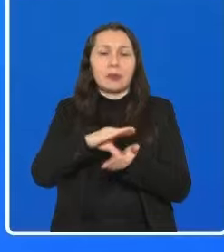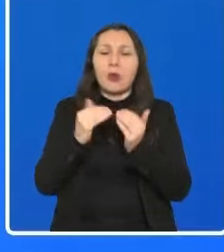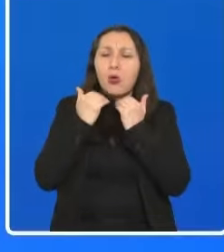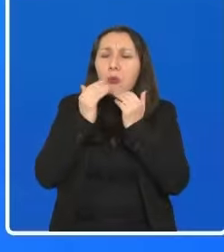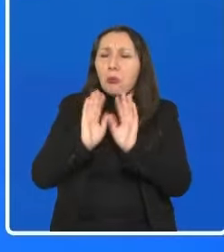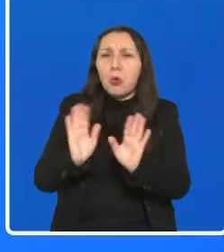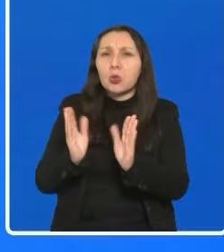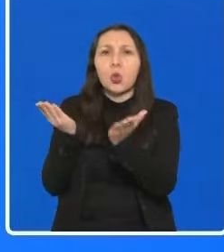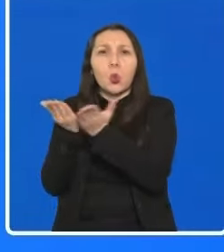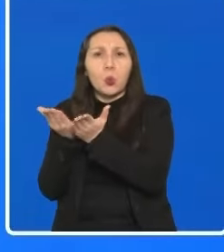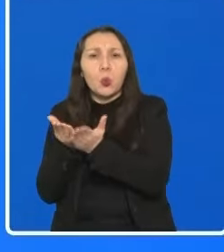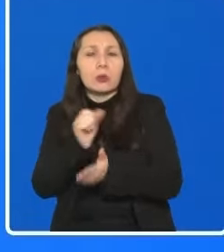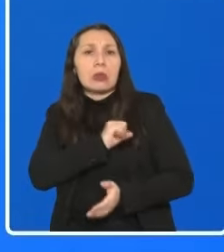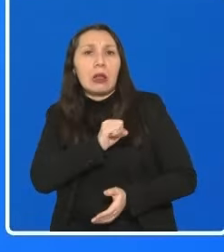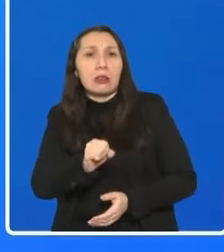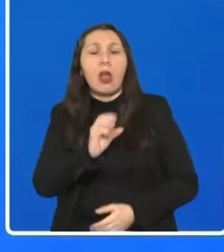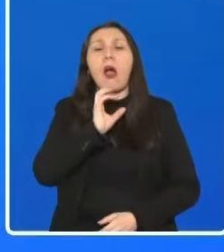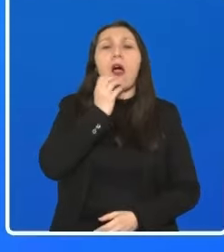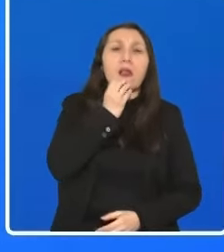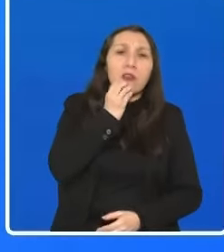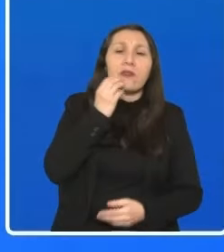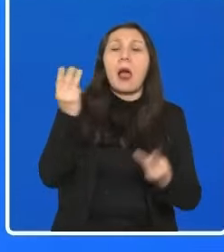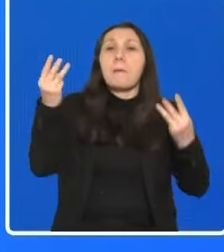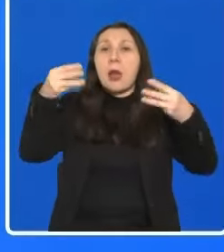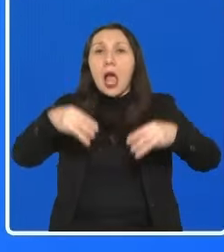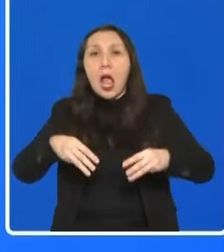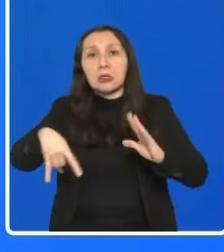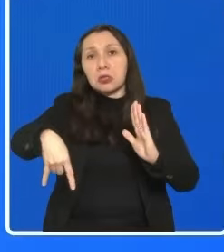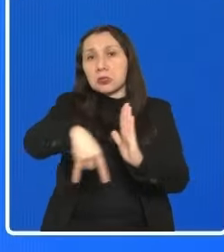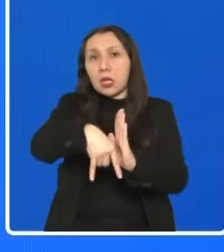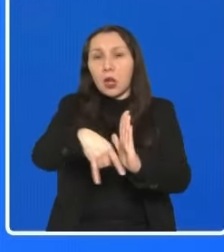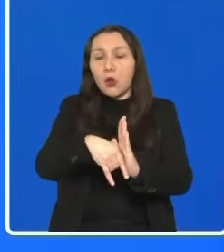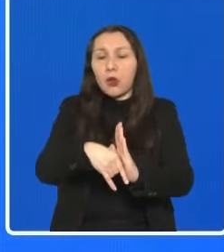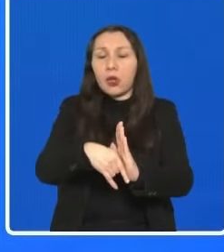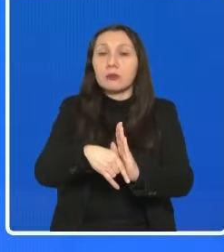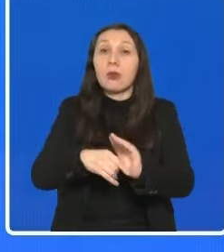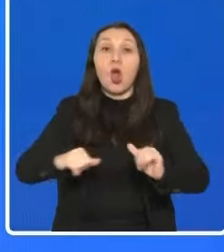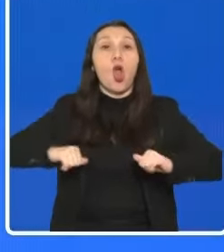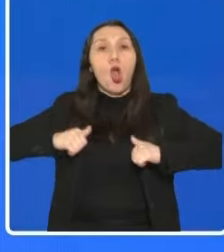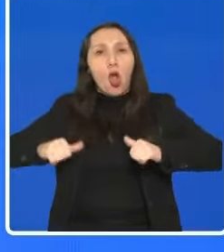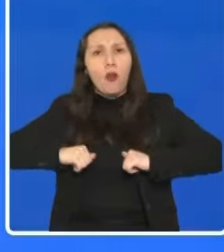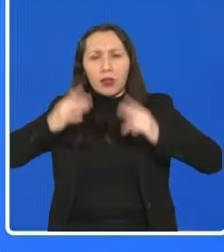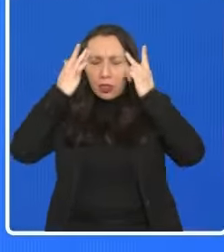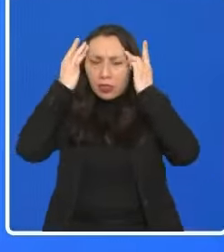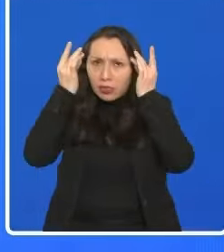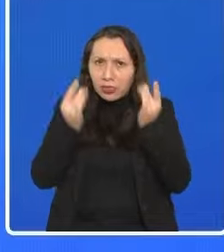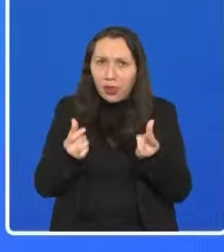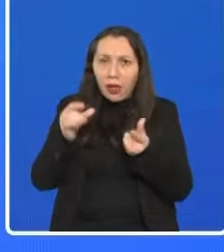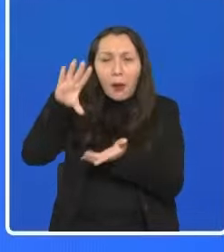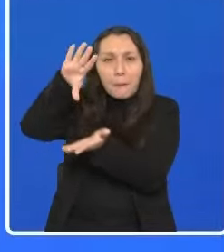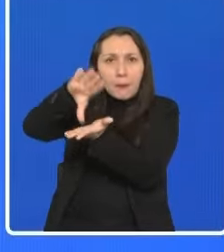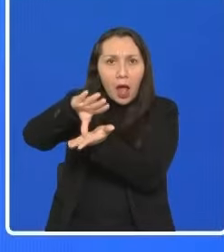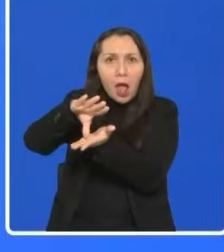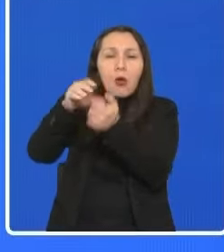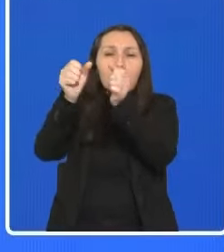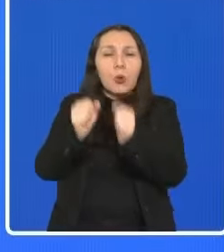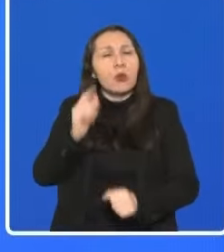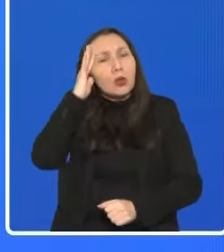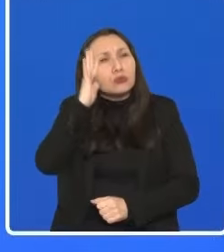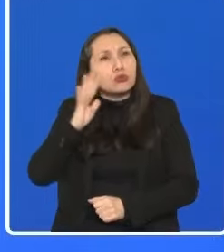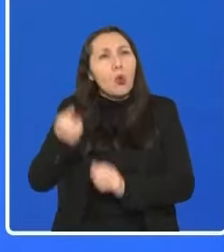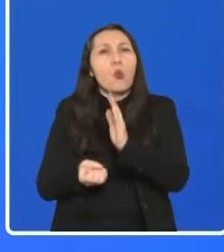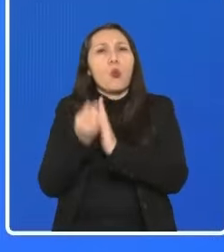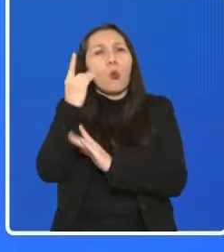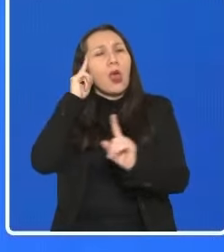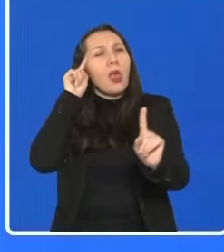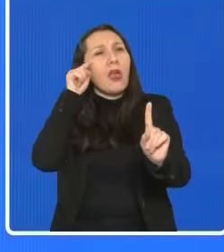importa si estudian en Santiago, en Antofagasta, en Magallanes o en Chiloé, que los jóvenes talentos de nuestra patria puedan soñar con nuevos